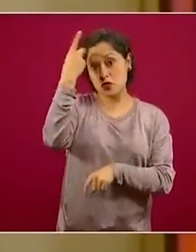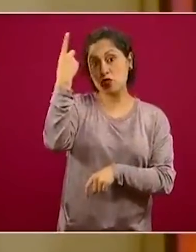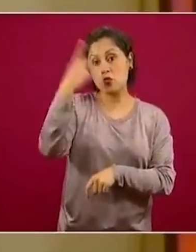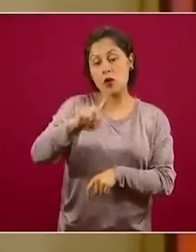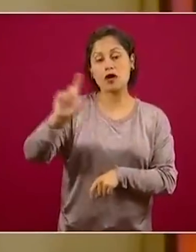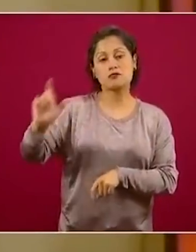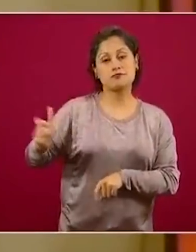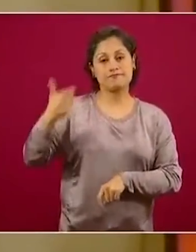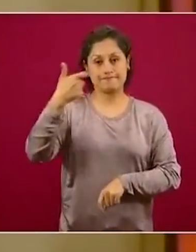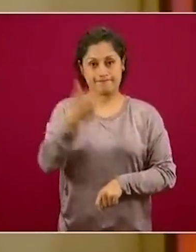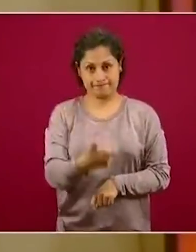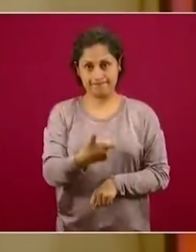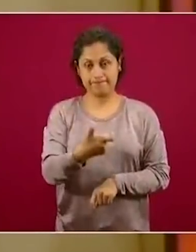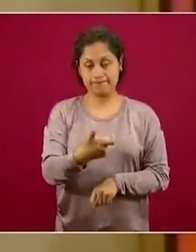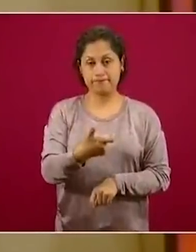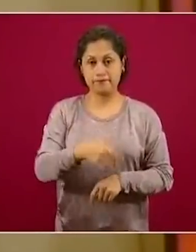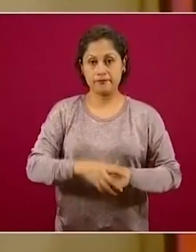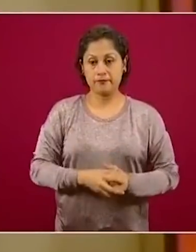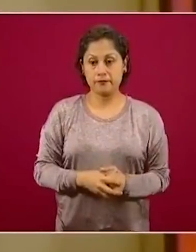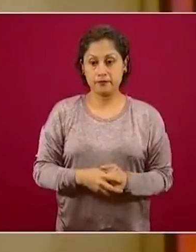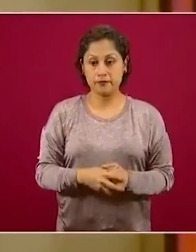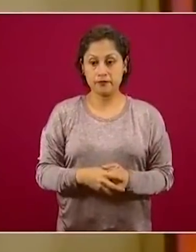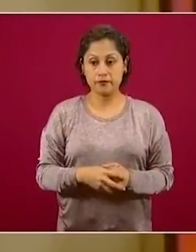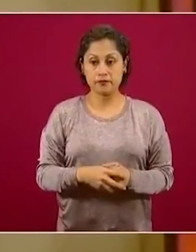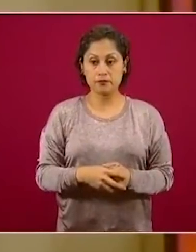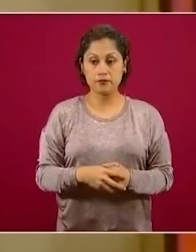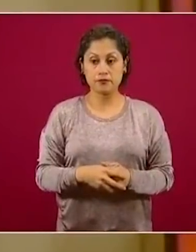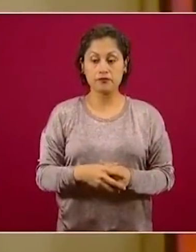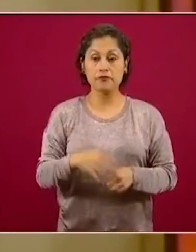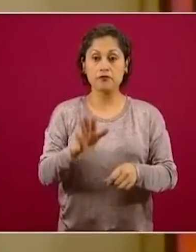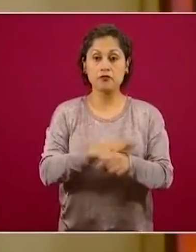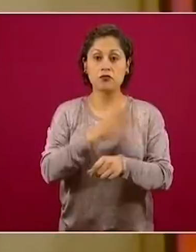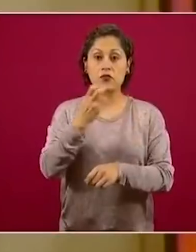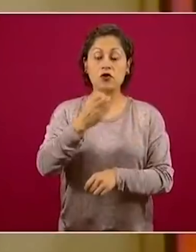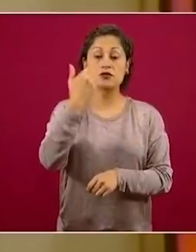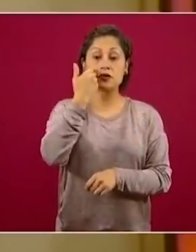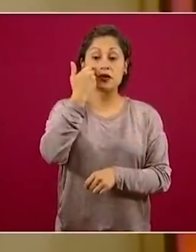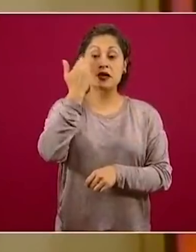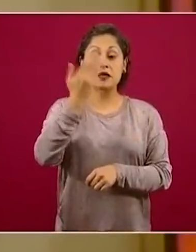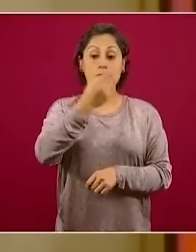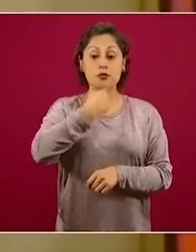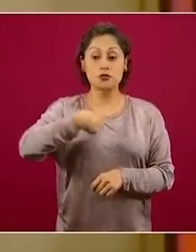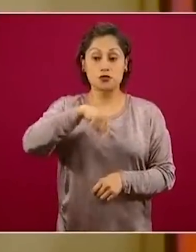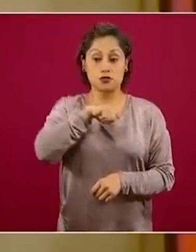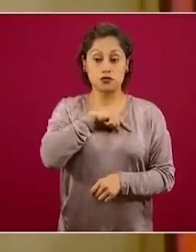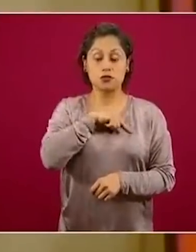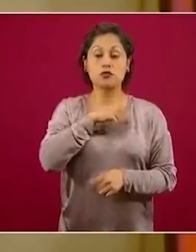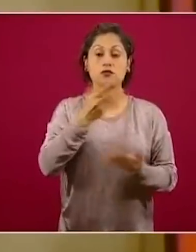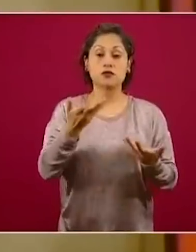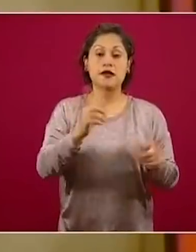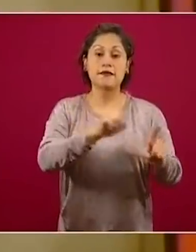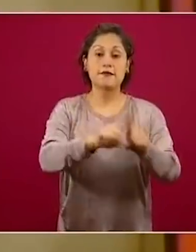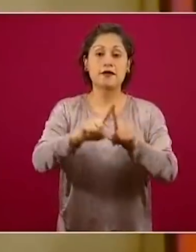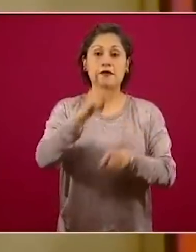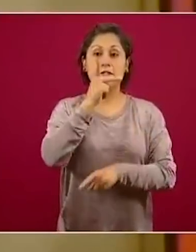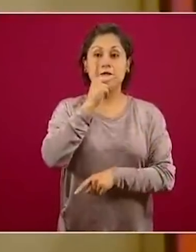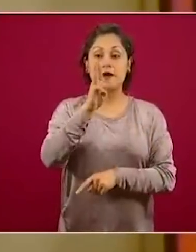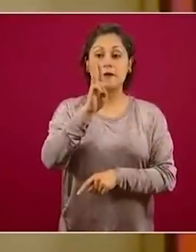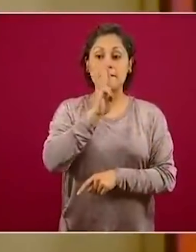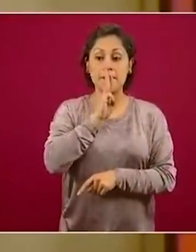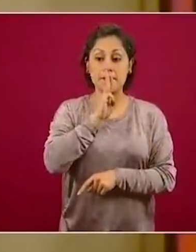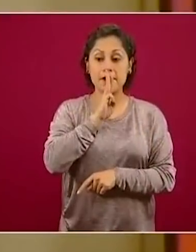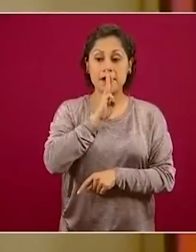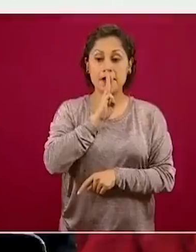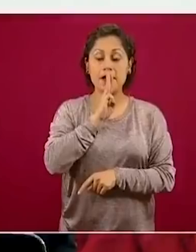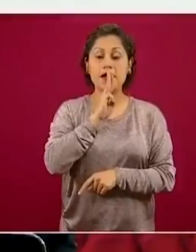lo que queremos, nuestro objetivo es que permanezcan abiertas para aquellas padres y madres que deseen